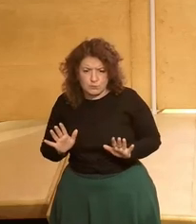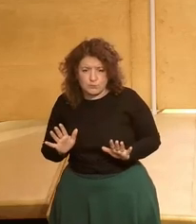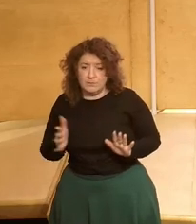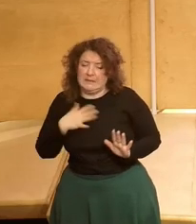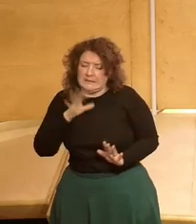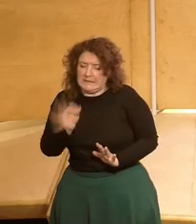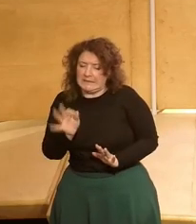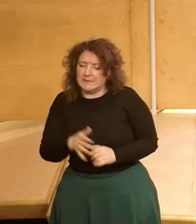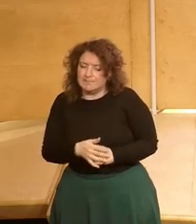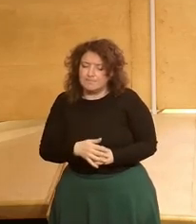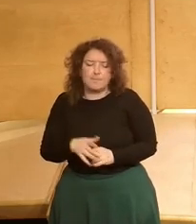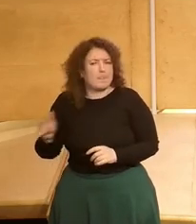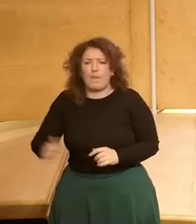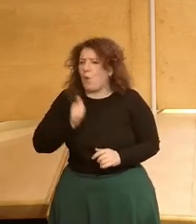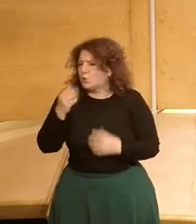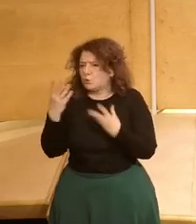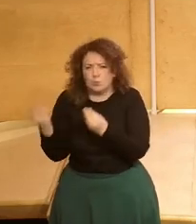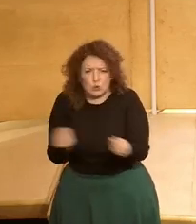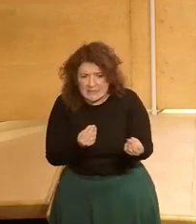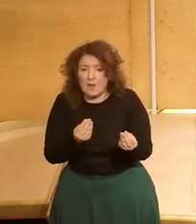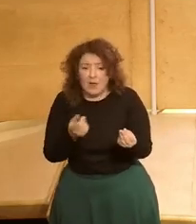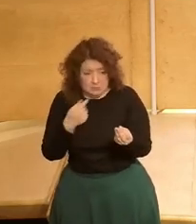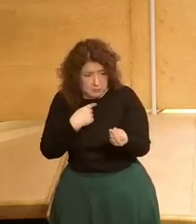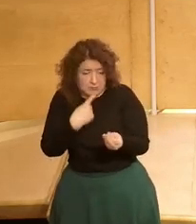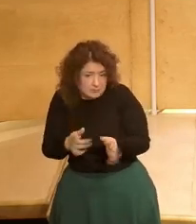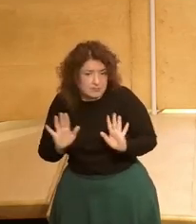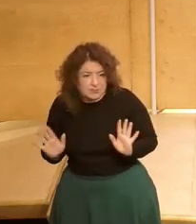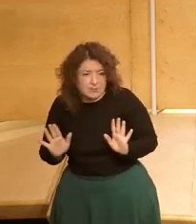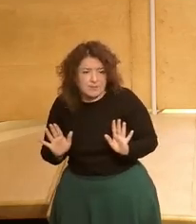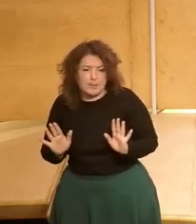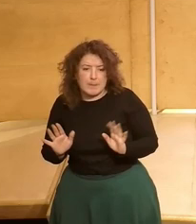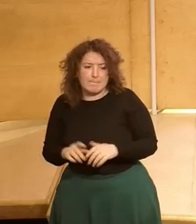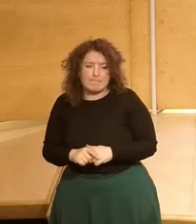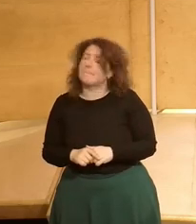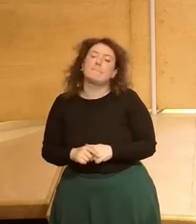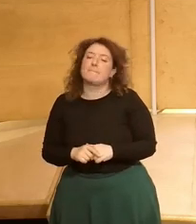efectivamente hay muchísimas oportunidades ahora lo vuelvo a decir y creo que debemos